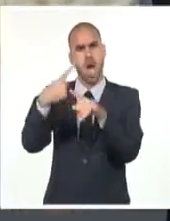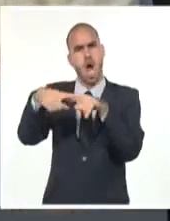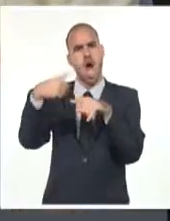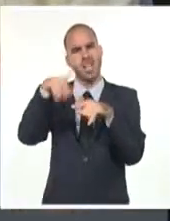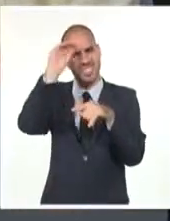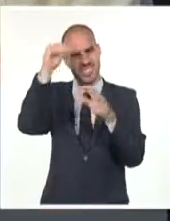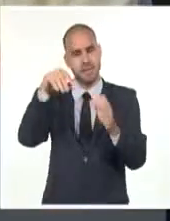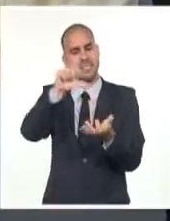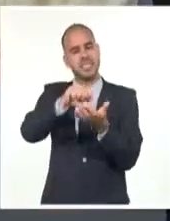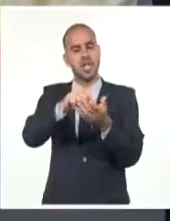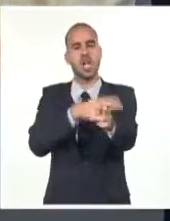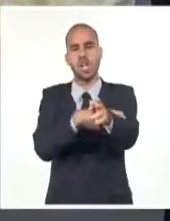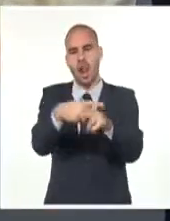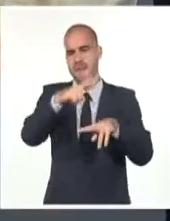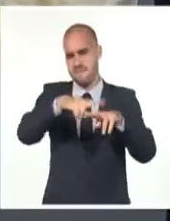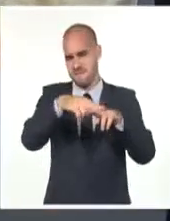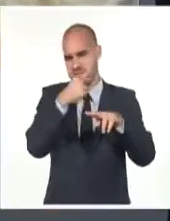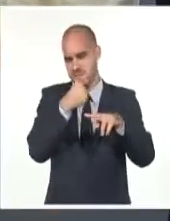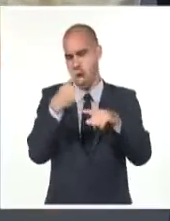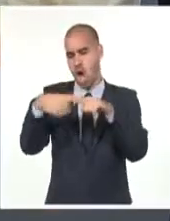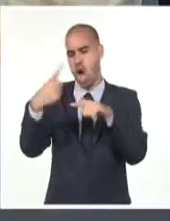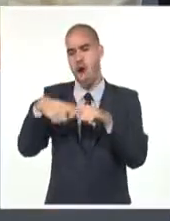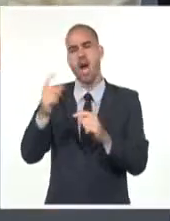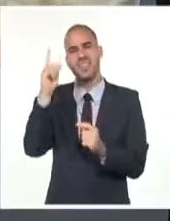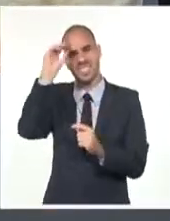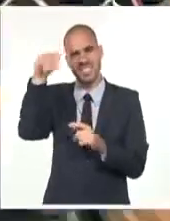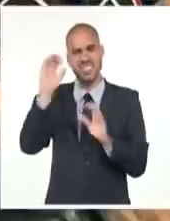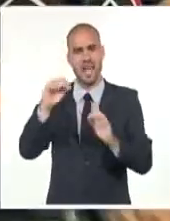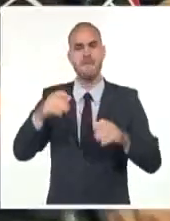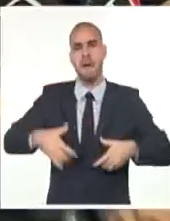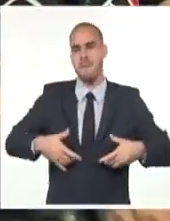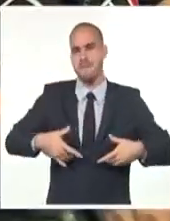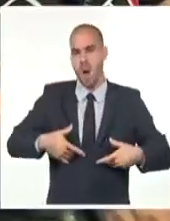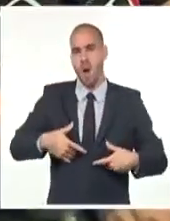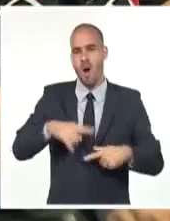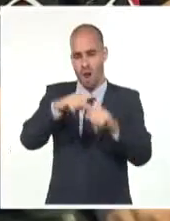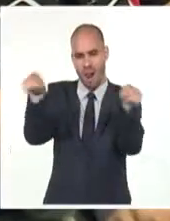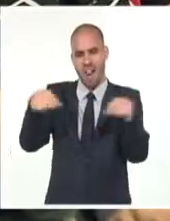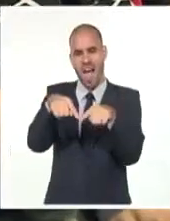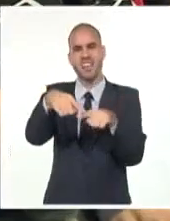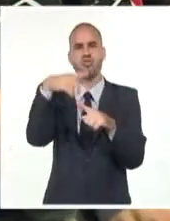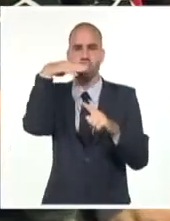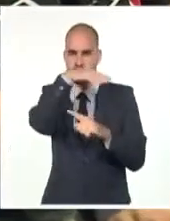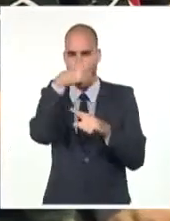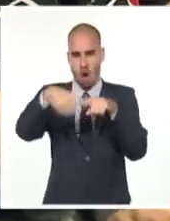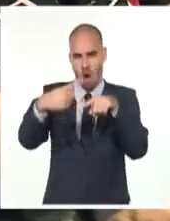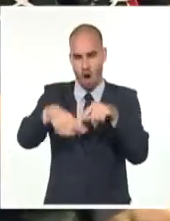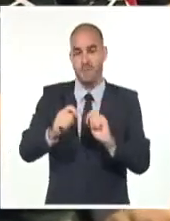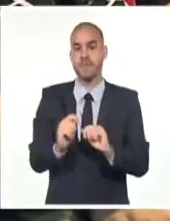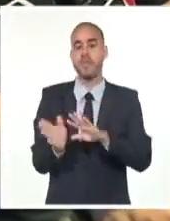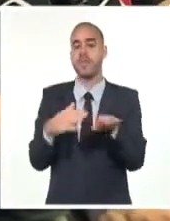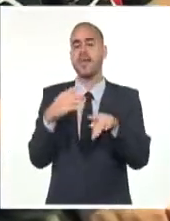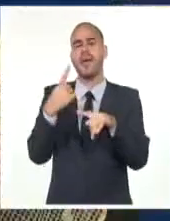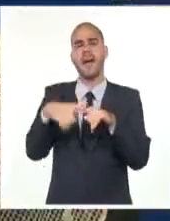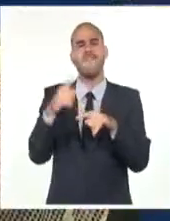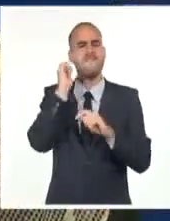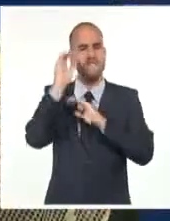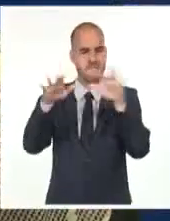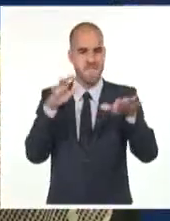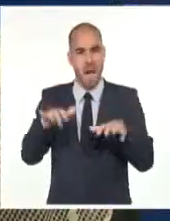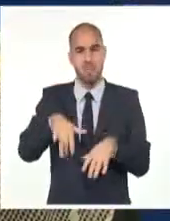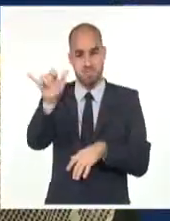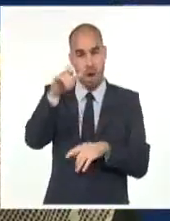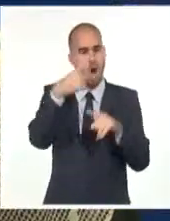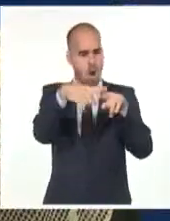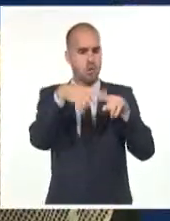Histórico de La Habana Vieja, el Parque Tecnológico Finca de los Monos, la Feria de Rancho Boyeros y el Pabellón Cuba, entre otros. Asimismo fue